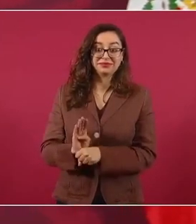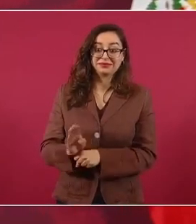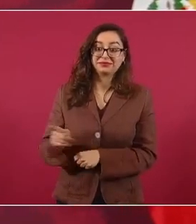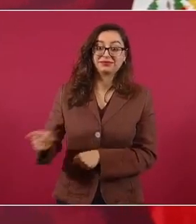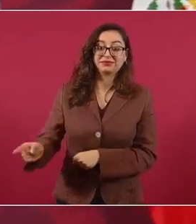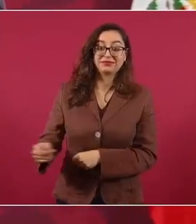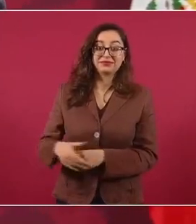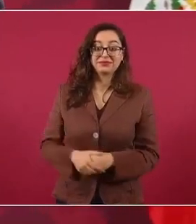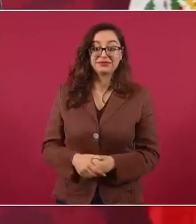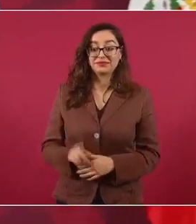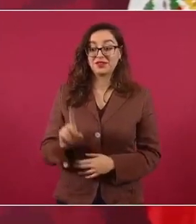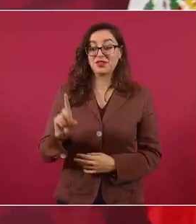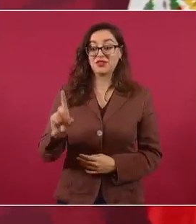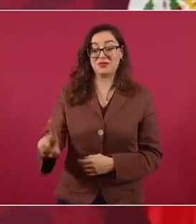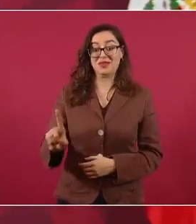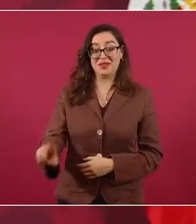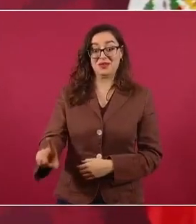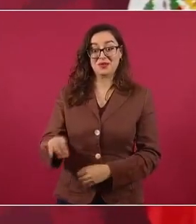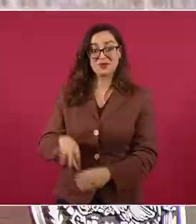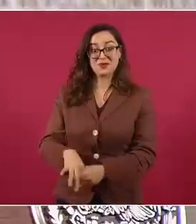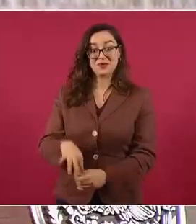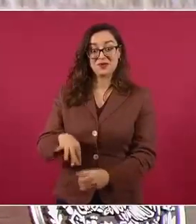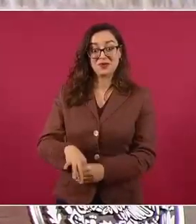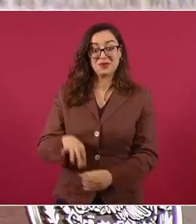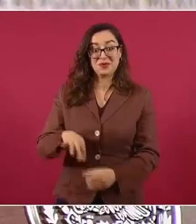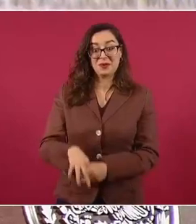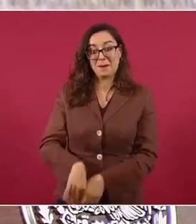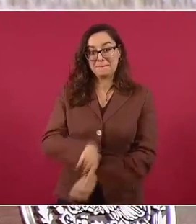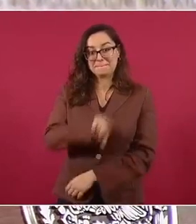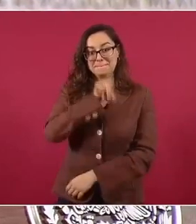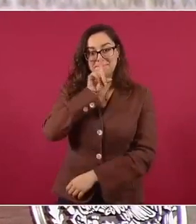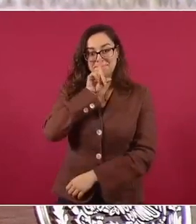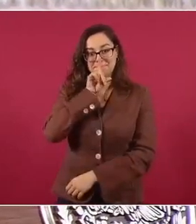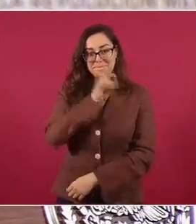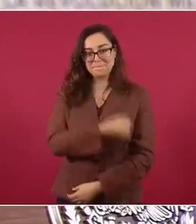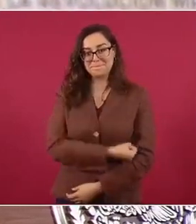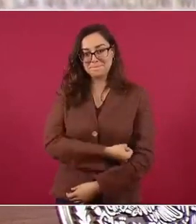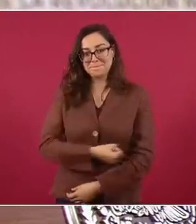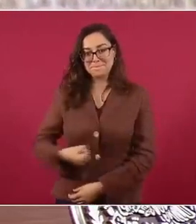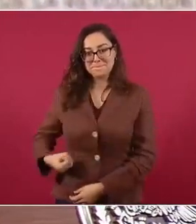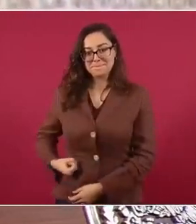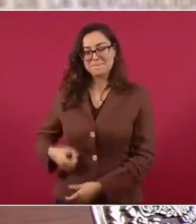Que el domingo hay elecciones. El domingo. No puedo decir nada, nada más así.